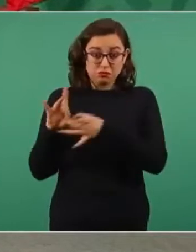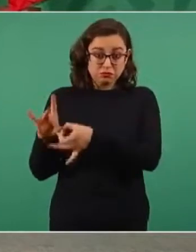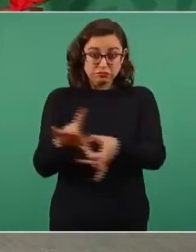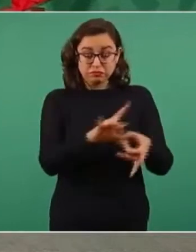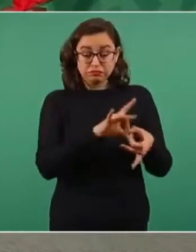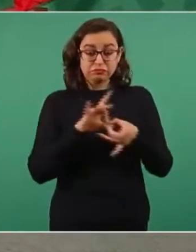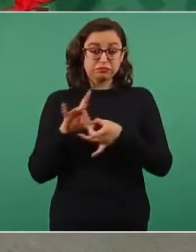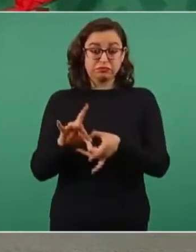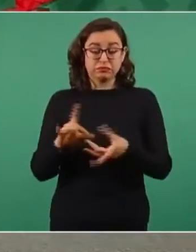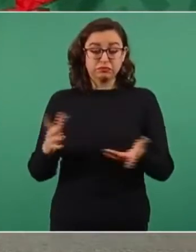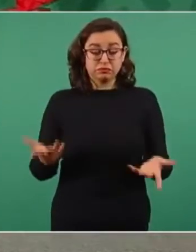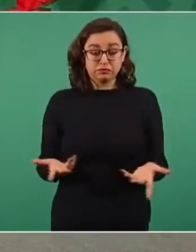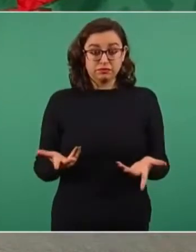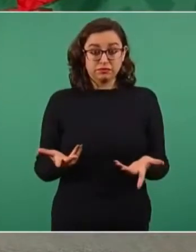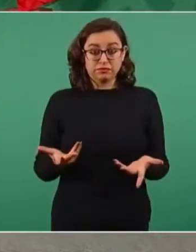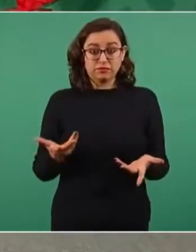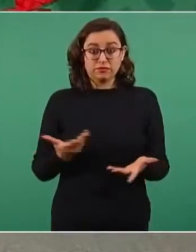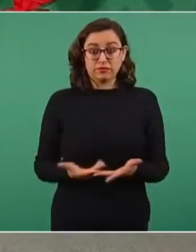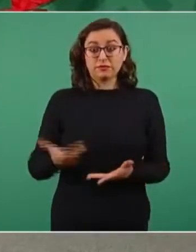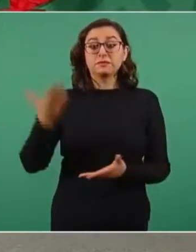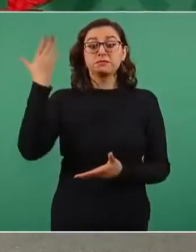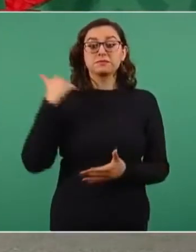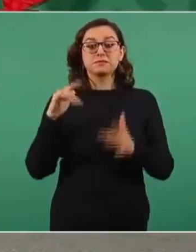Como decían los revolucionarios franceses.